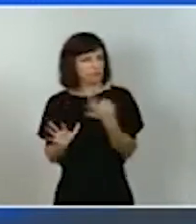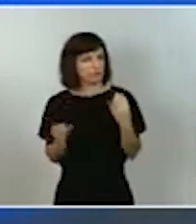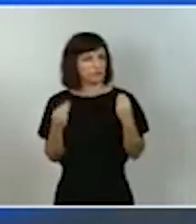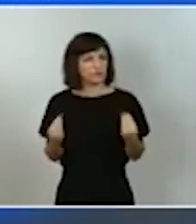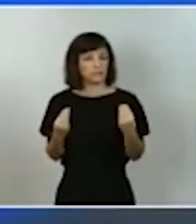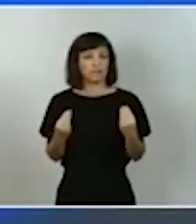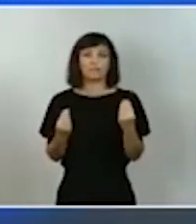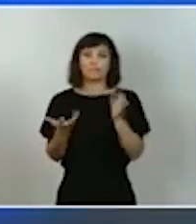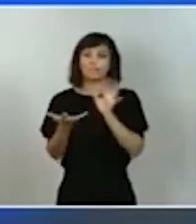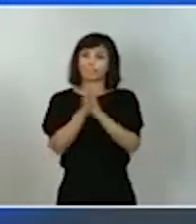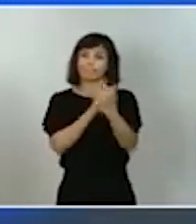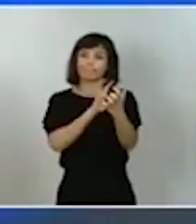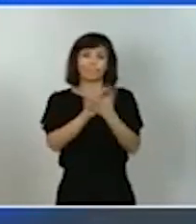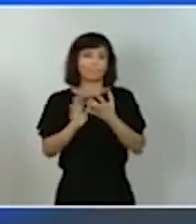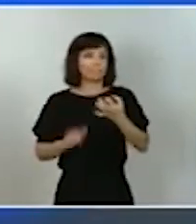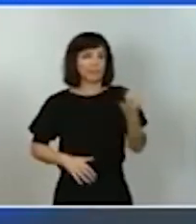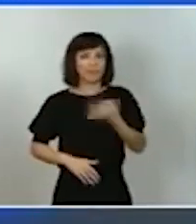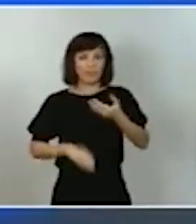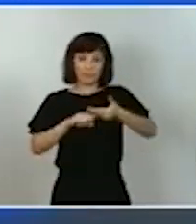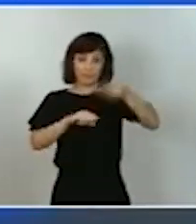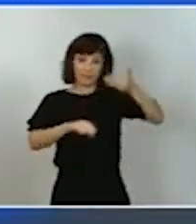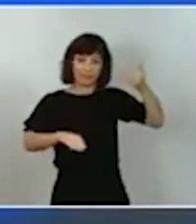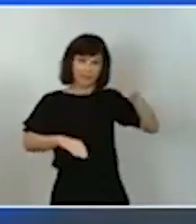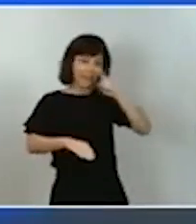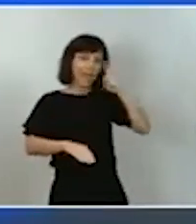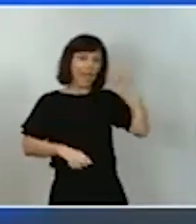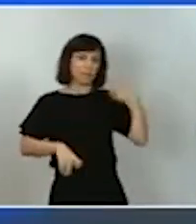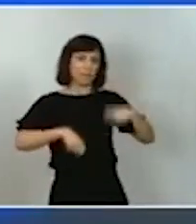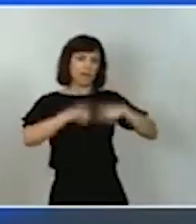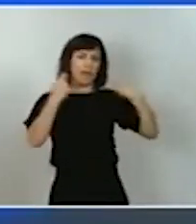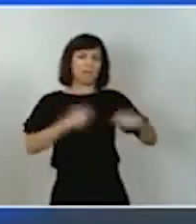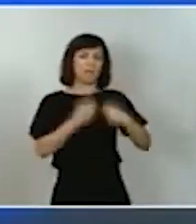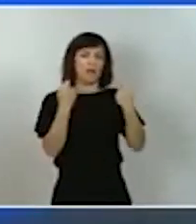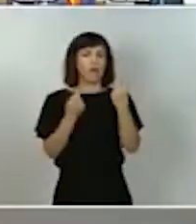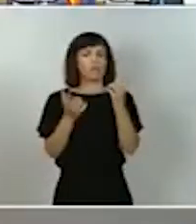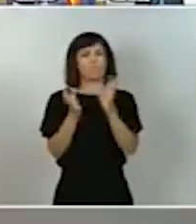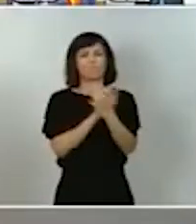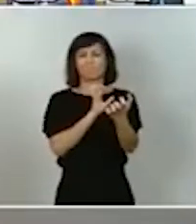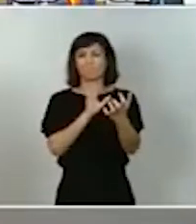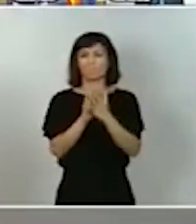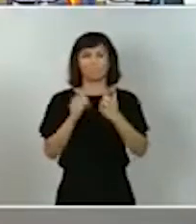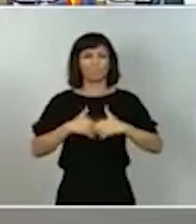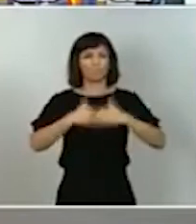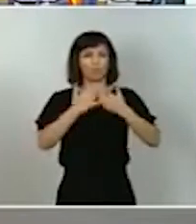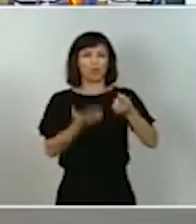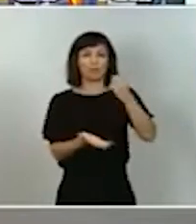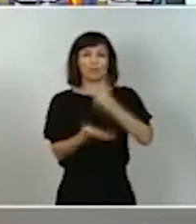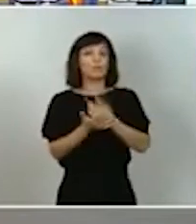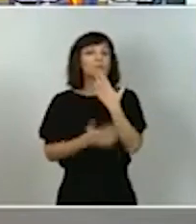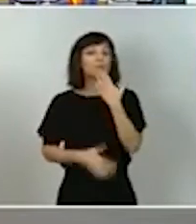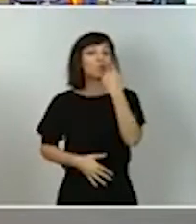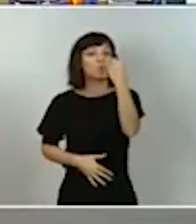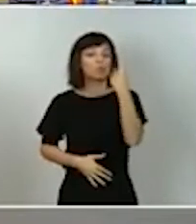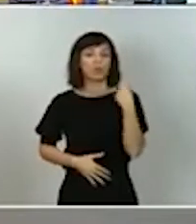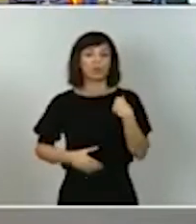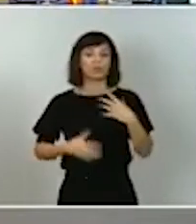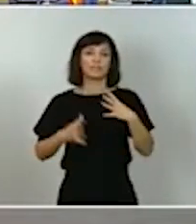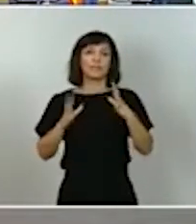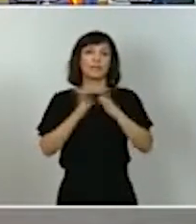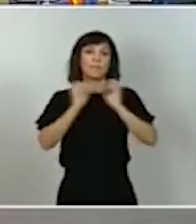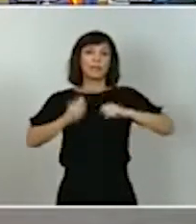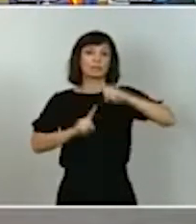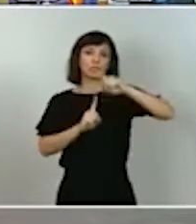que se han roto a lo largo de estos últimos años y uno de ellos fundamental es reconstruir el consenso social en torno al pacto de Toledo